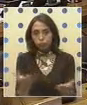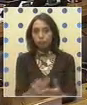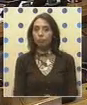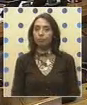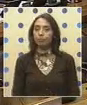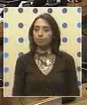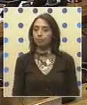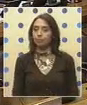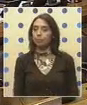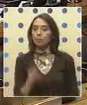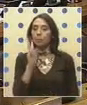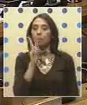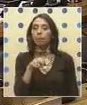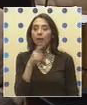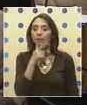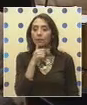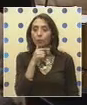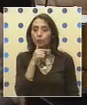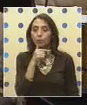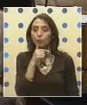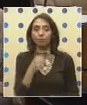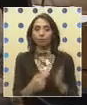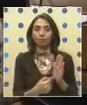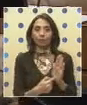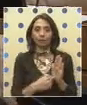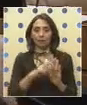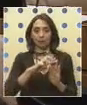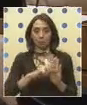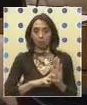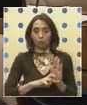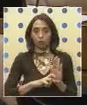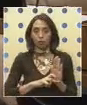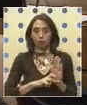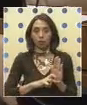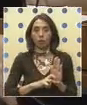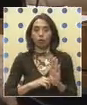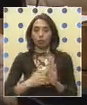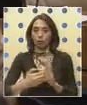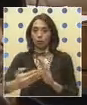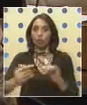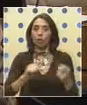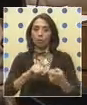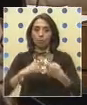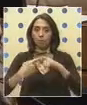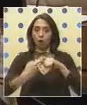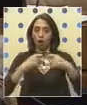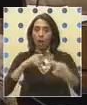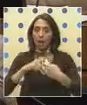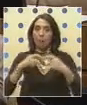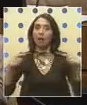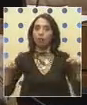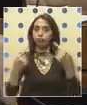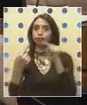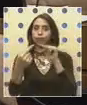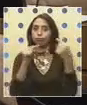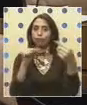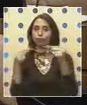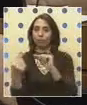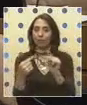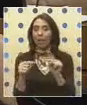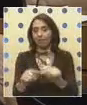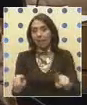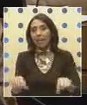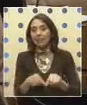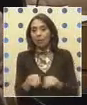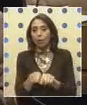No cabe duda que este proyecto va a generar polémica y va a generar debate en esta sala como lo está